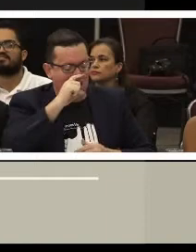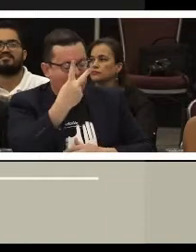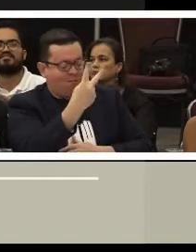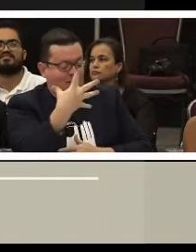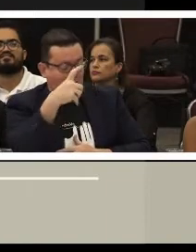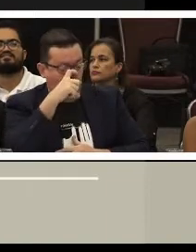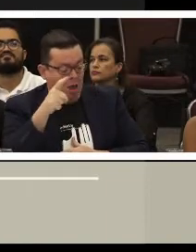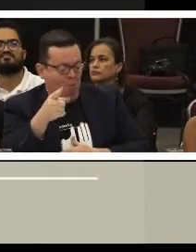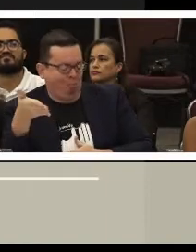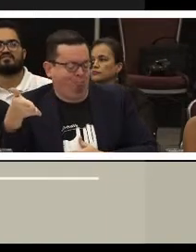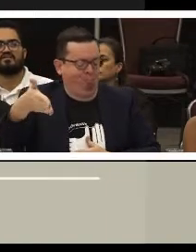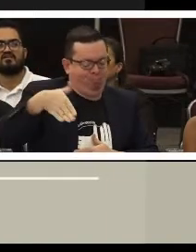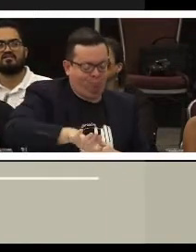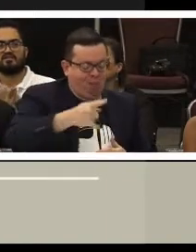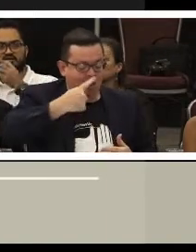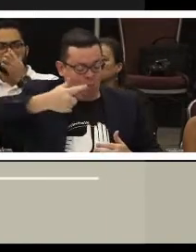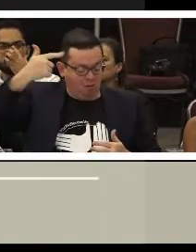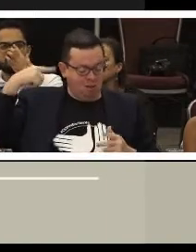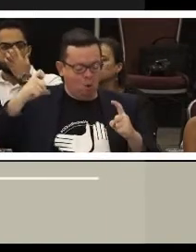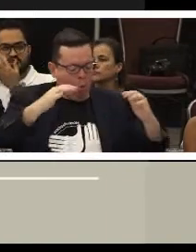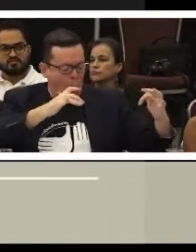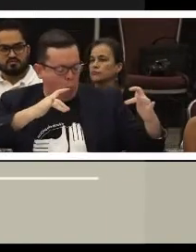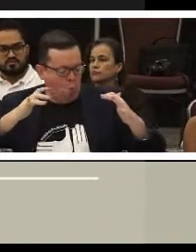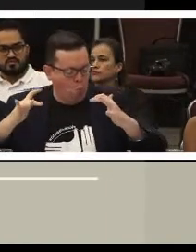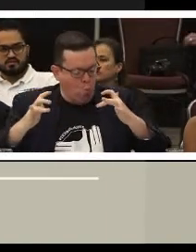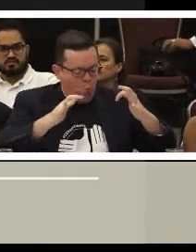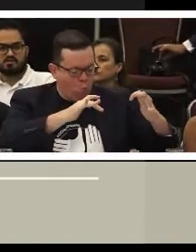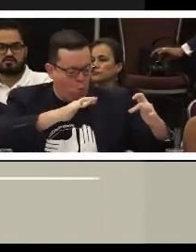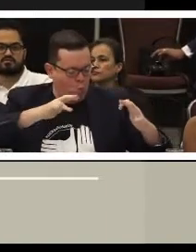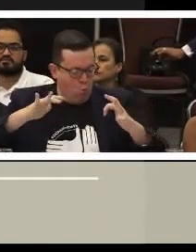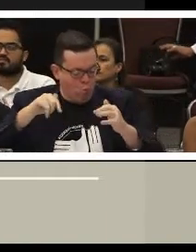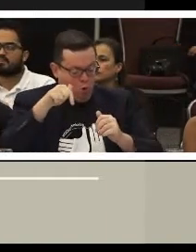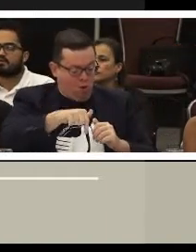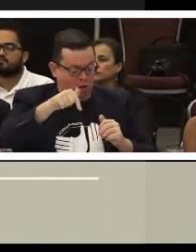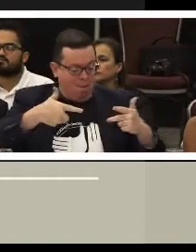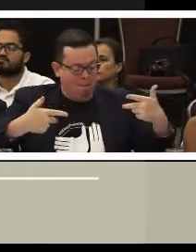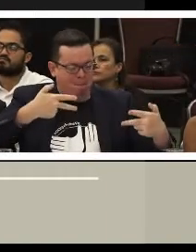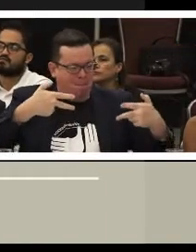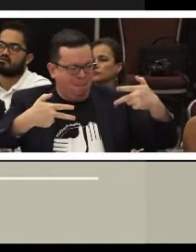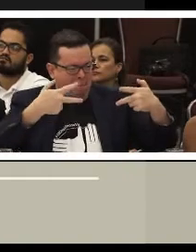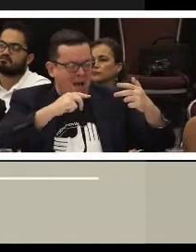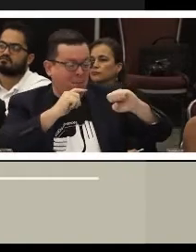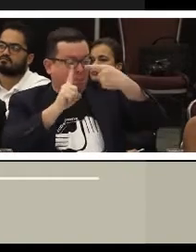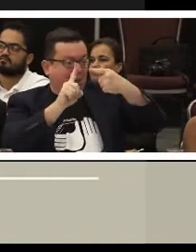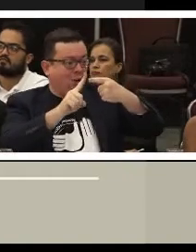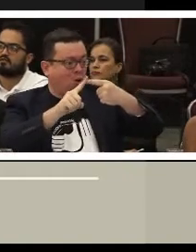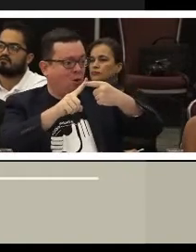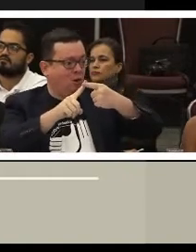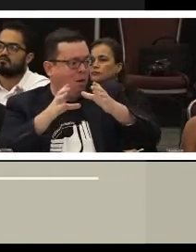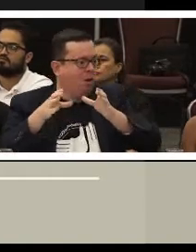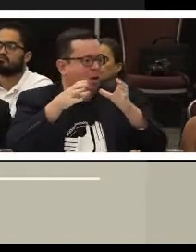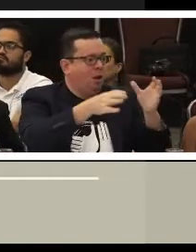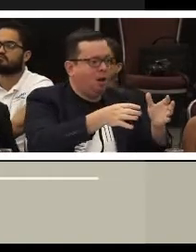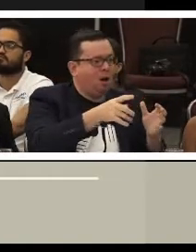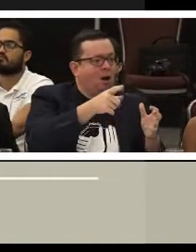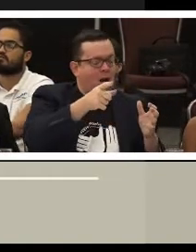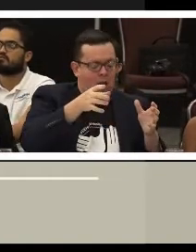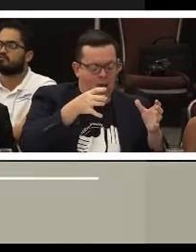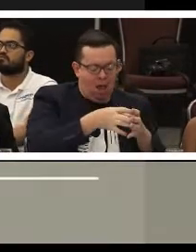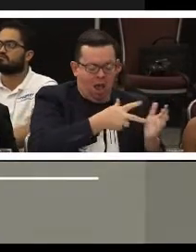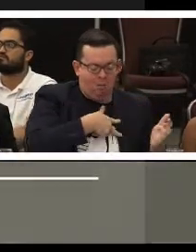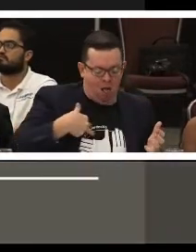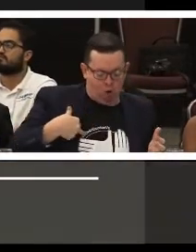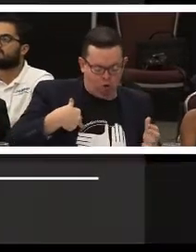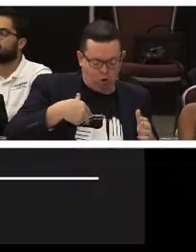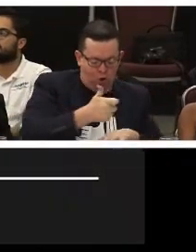transporte en los estados, así como de las fallas de los servicios de las escuelas públicas, lo cual constituye una violación del artículo 12 de la Declaración Americana